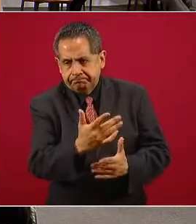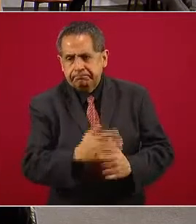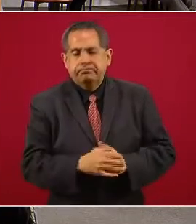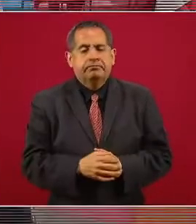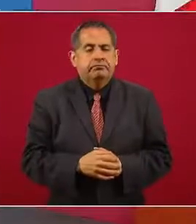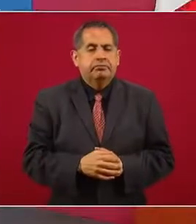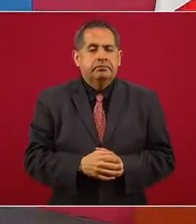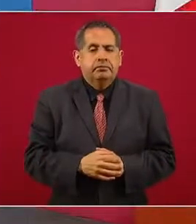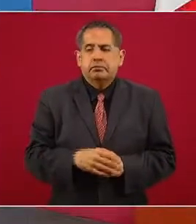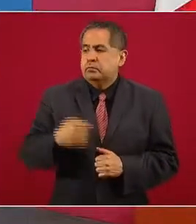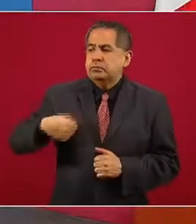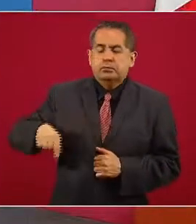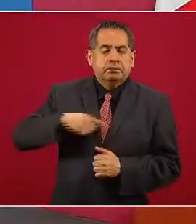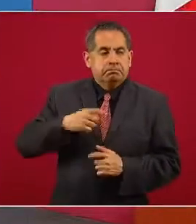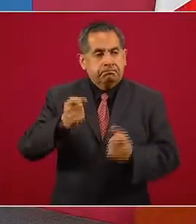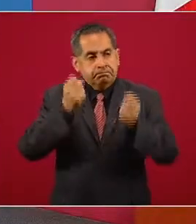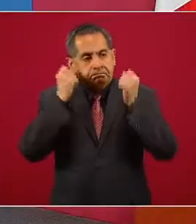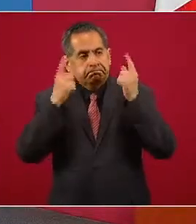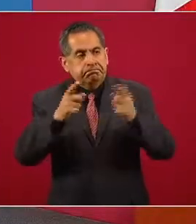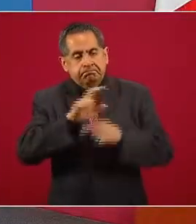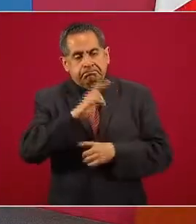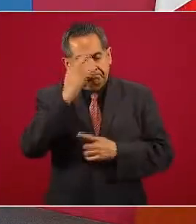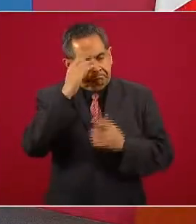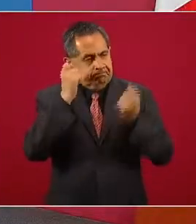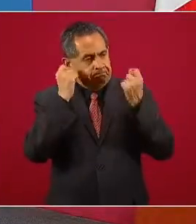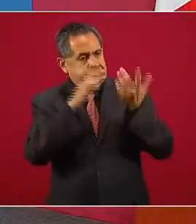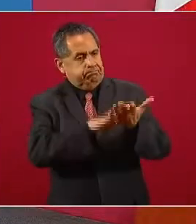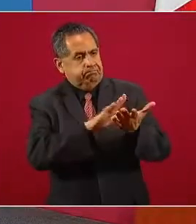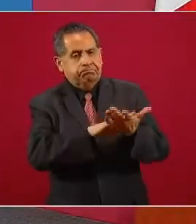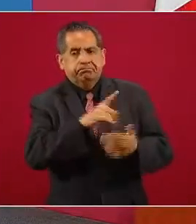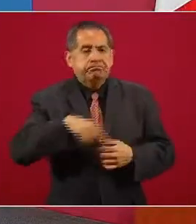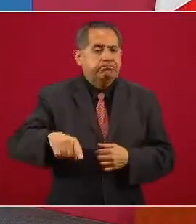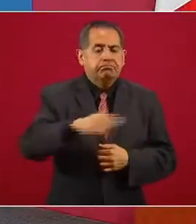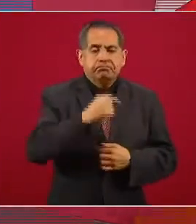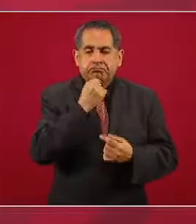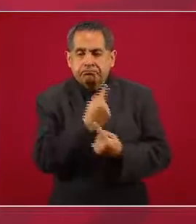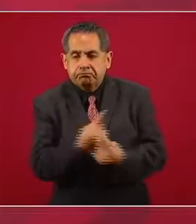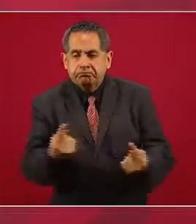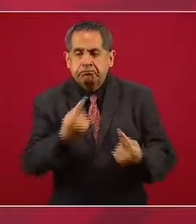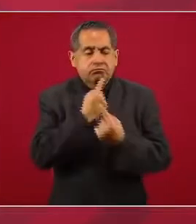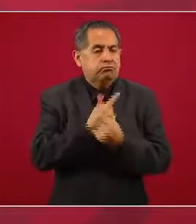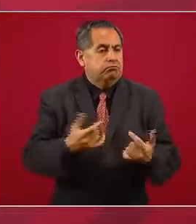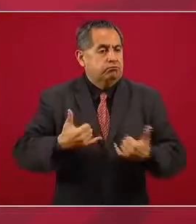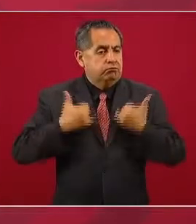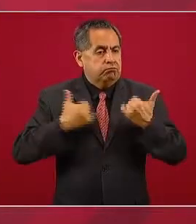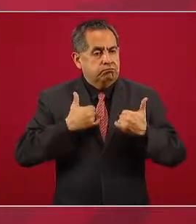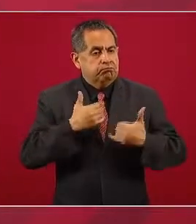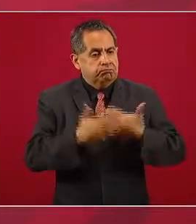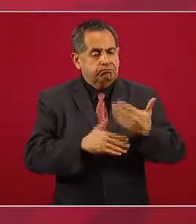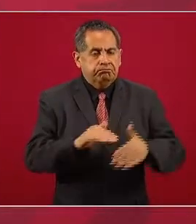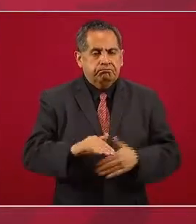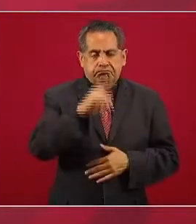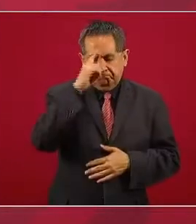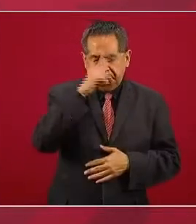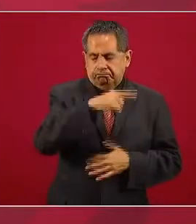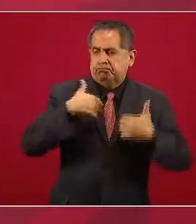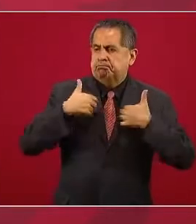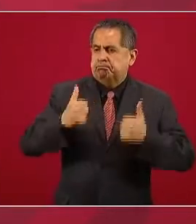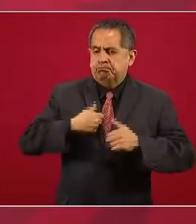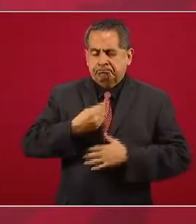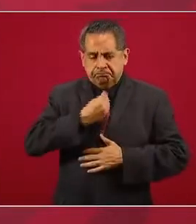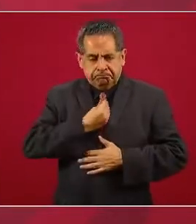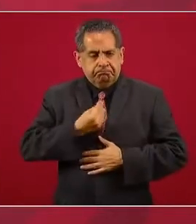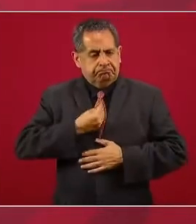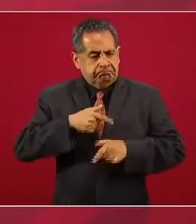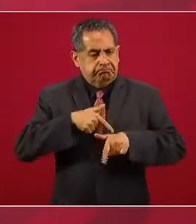Nuestro reconocimiento a las niñas, niños y jóvenes mexicanos que están creciendo con madurez y autodisciplina.